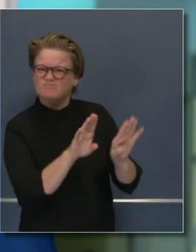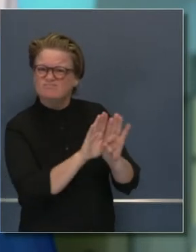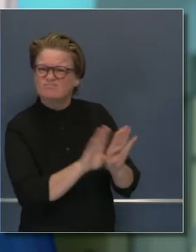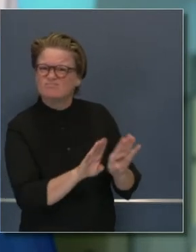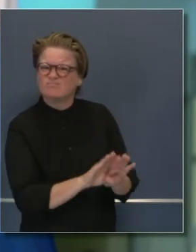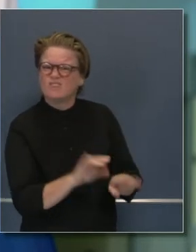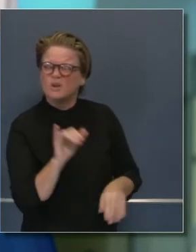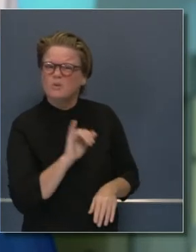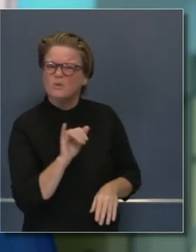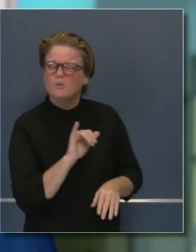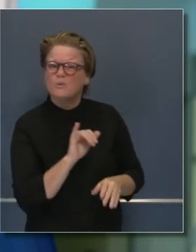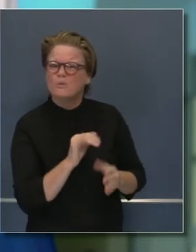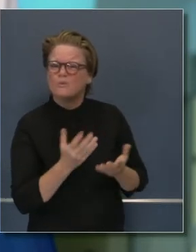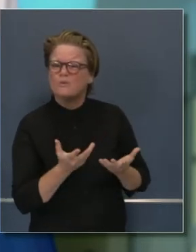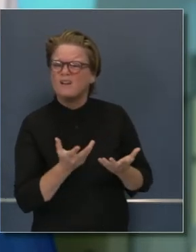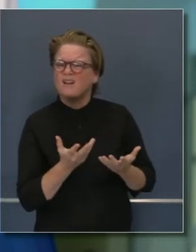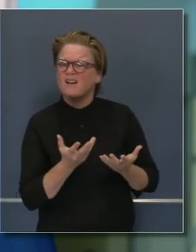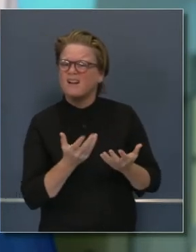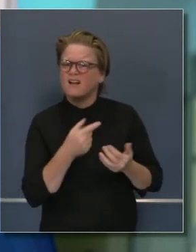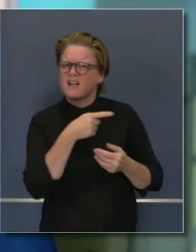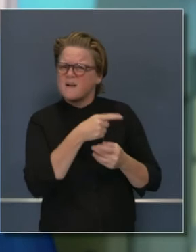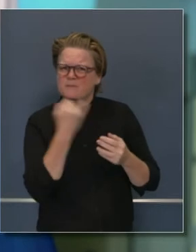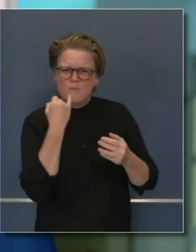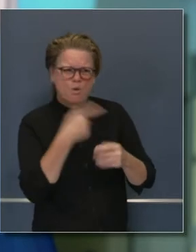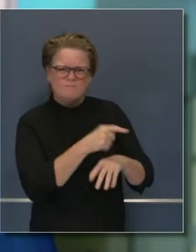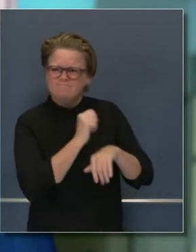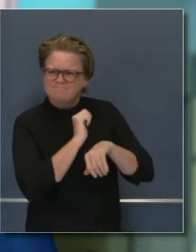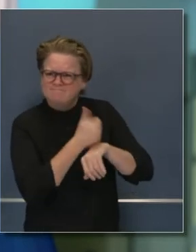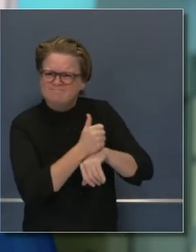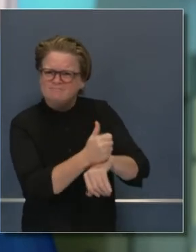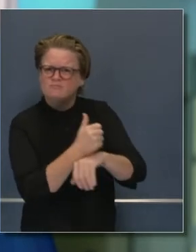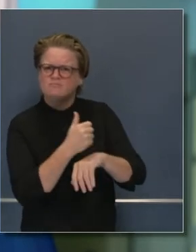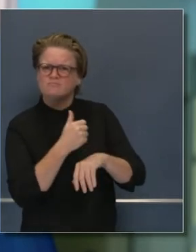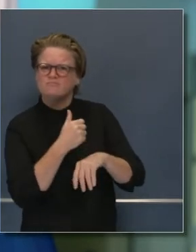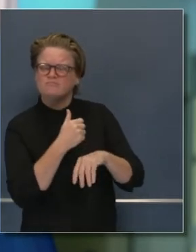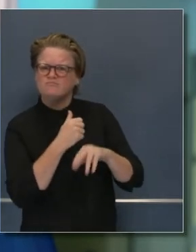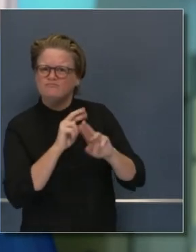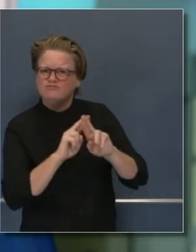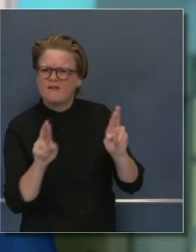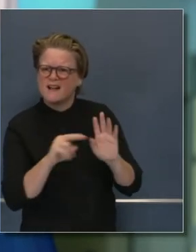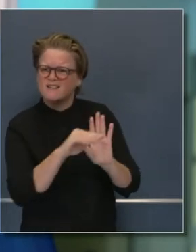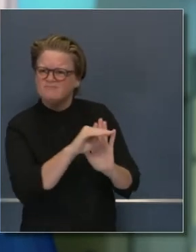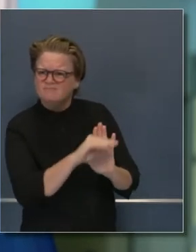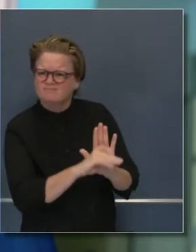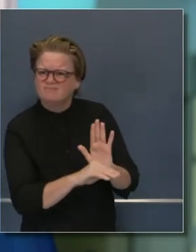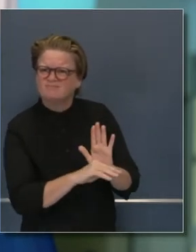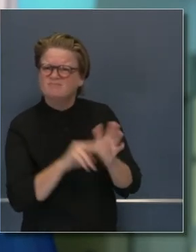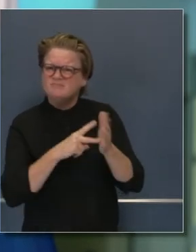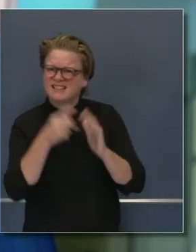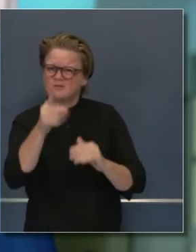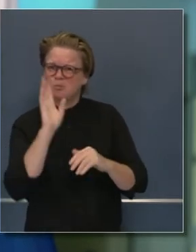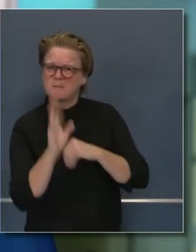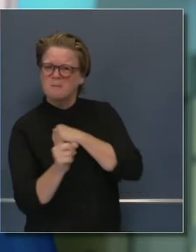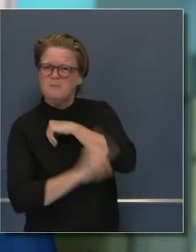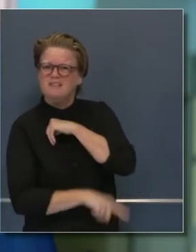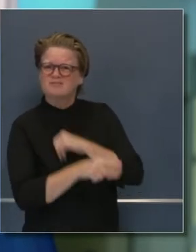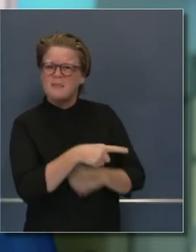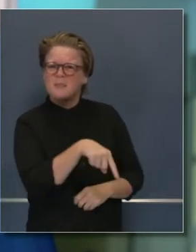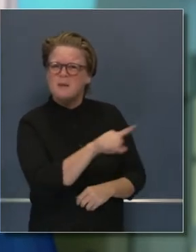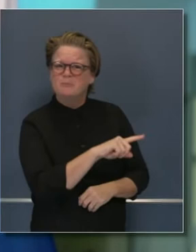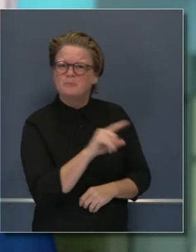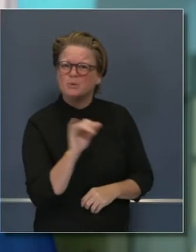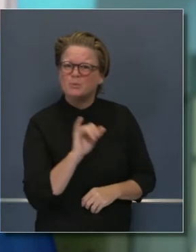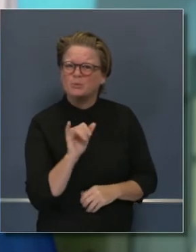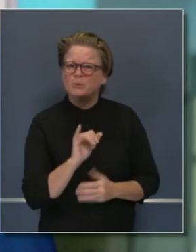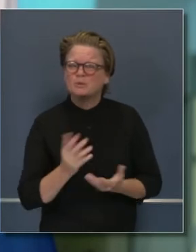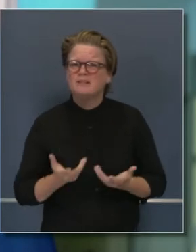por estos anuncios están haciendo lo que dice el Estado. ¿Los van a penalizar? Pues, en resumidas cuentas, hemos sido muy eficaces